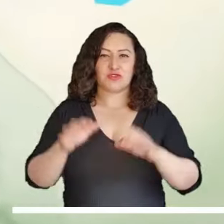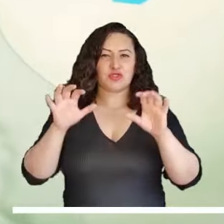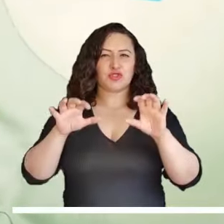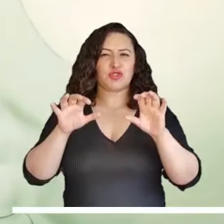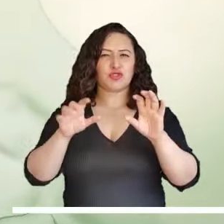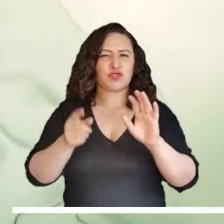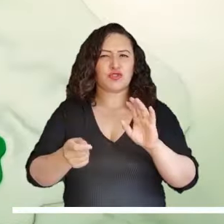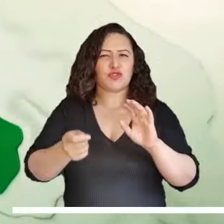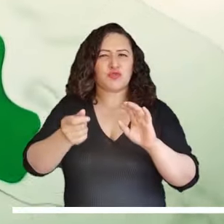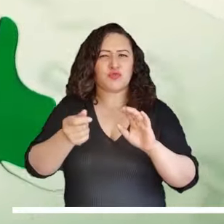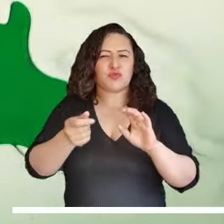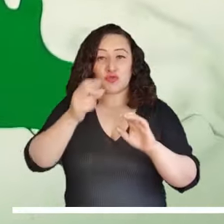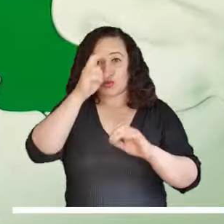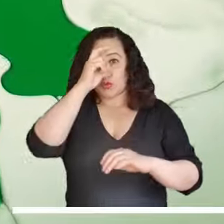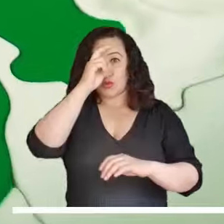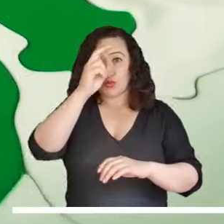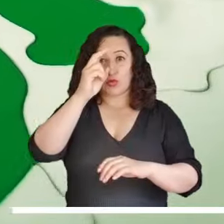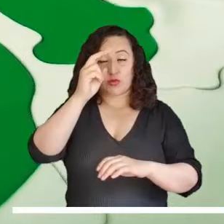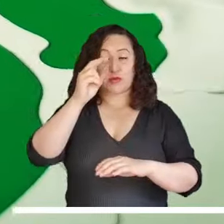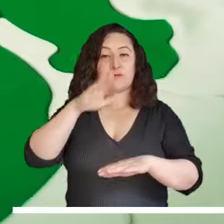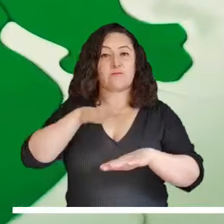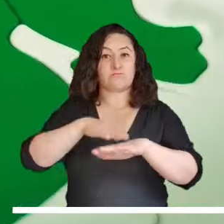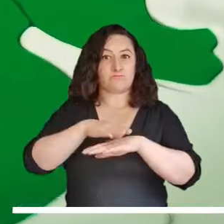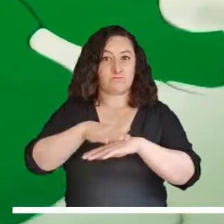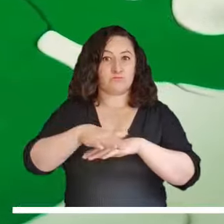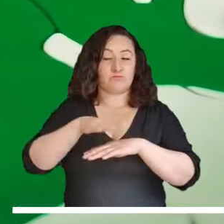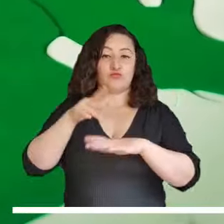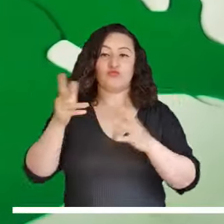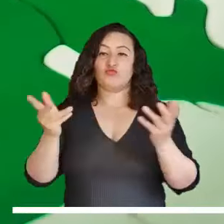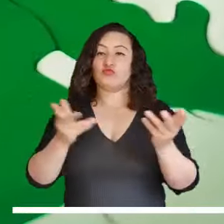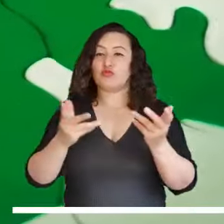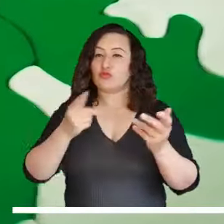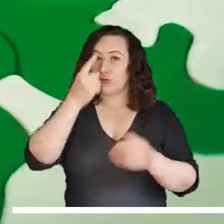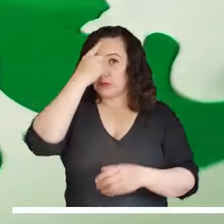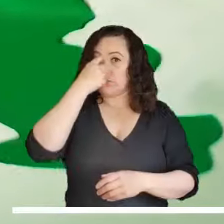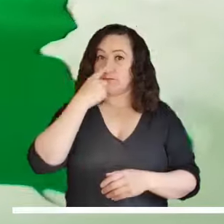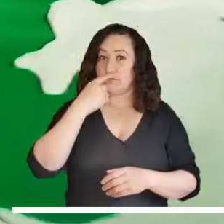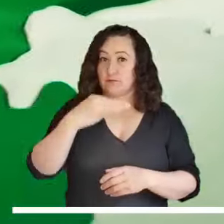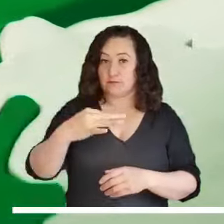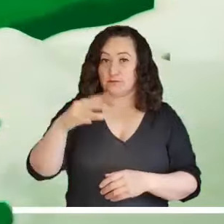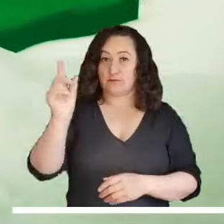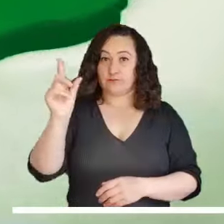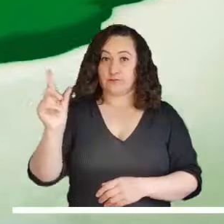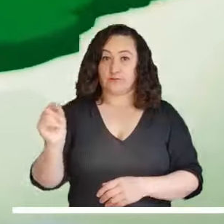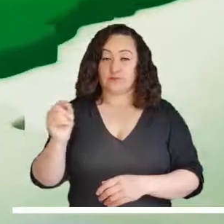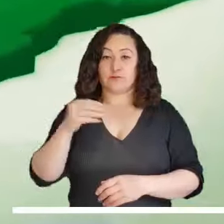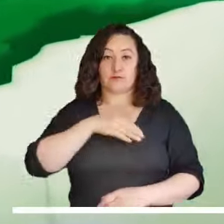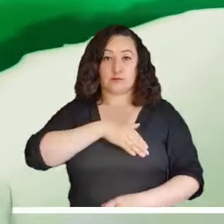pocas lluvias del norte podrían experimentarse en las inmediaciones de la Sierra Nevada, Cesar, Sur de Bolívar y el Sur y Occidente